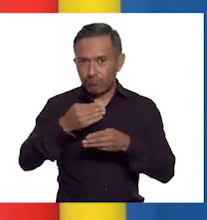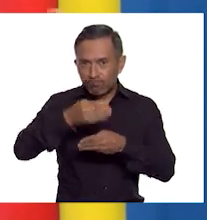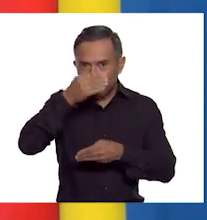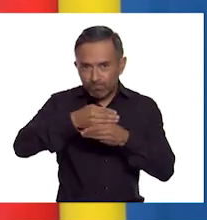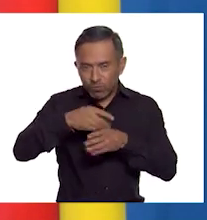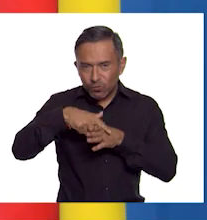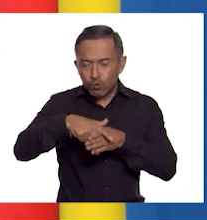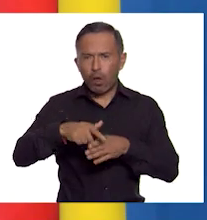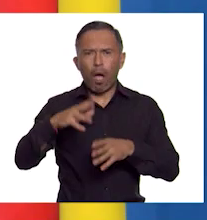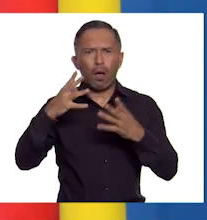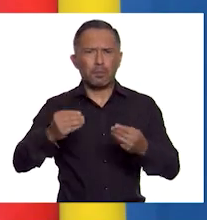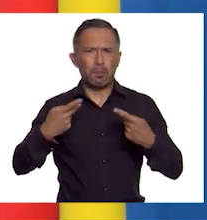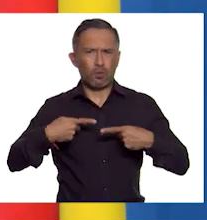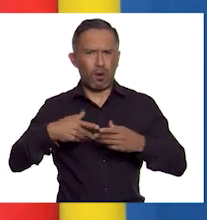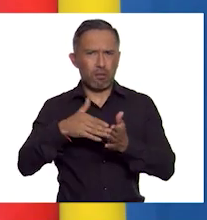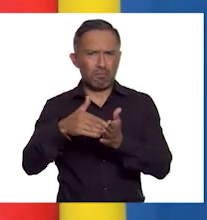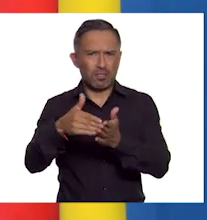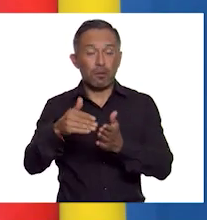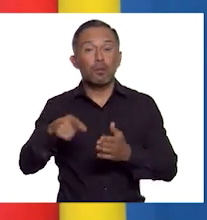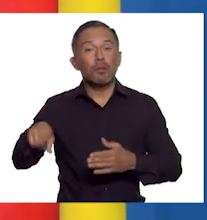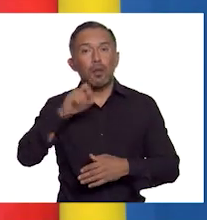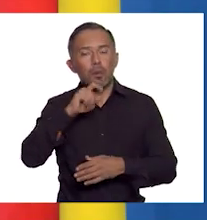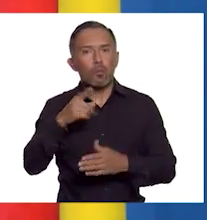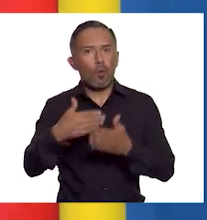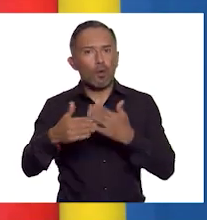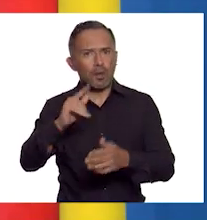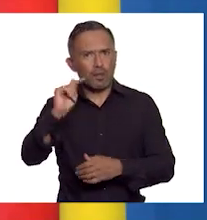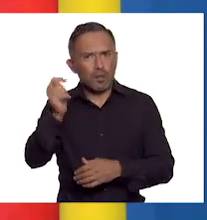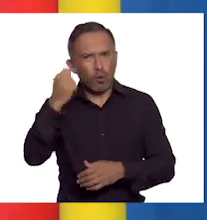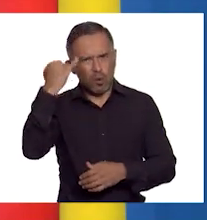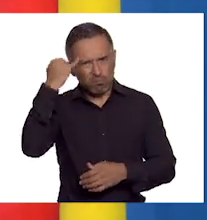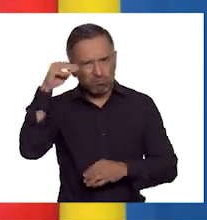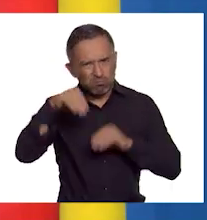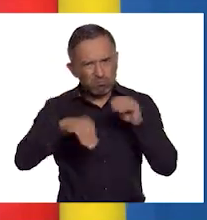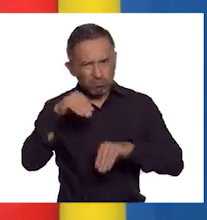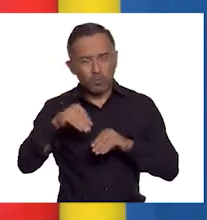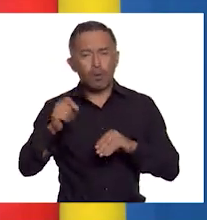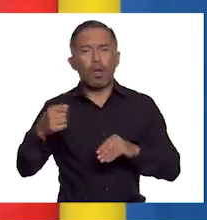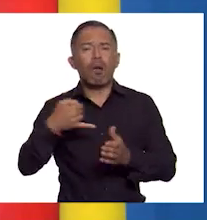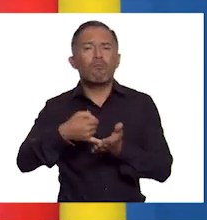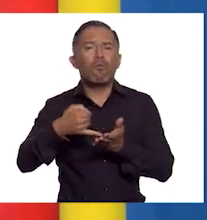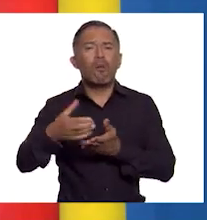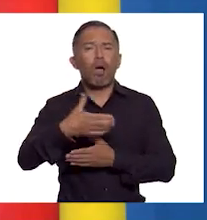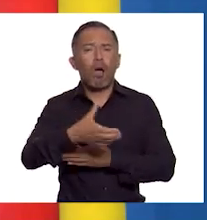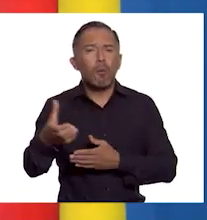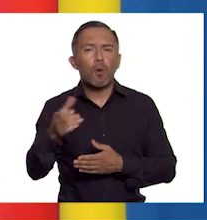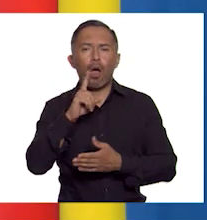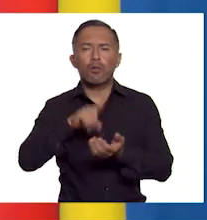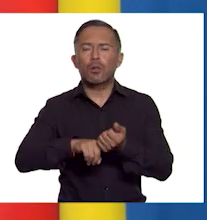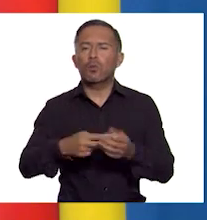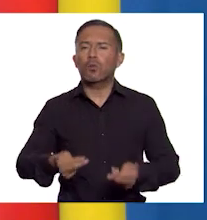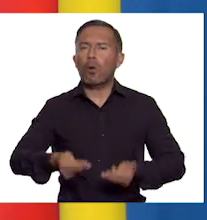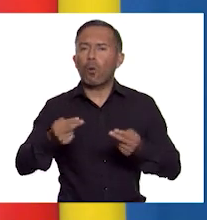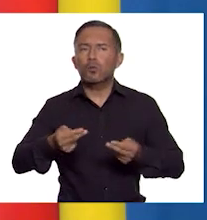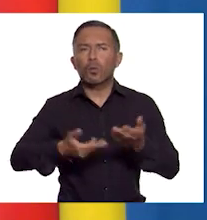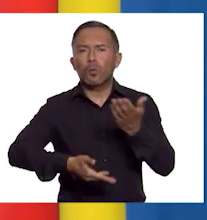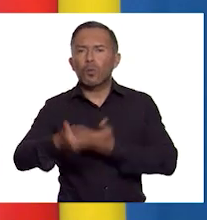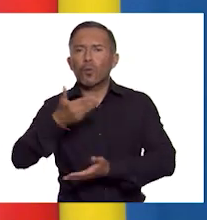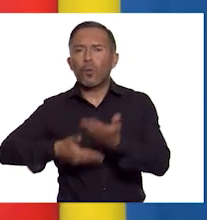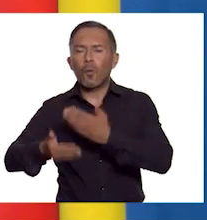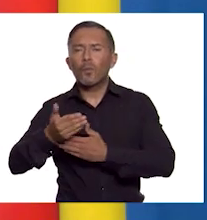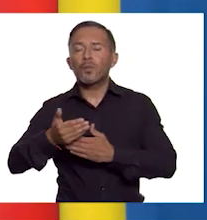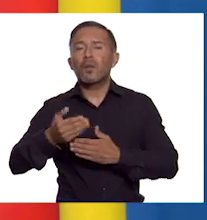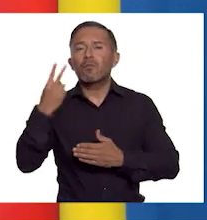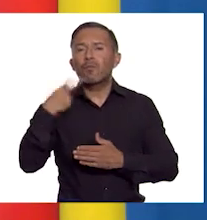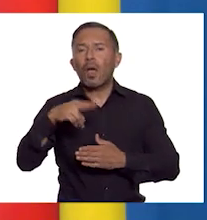mayor desarrollo tecnológico. Una sociedad principalmente agrícola y comercial que impulsó la Ruta de la Seda como principal